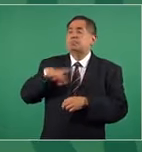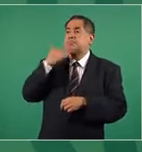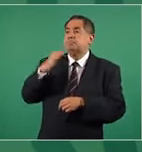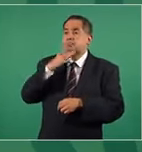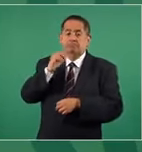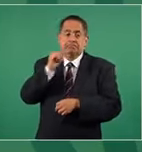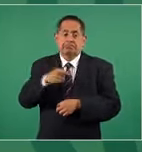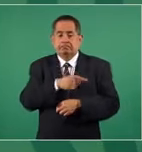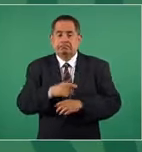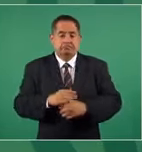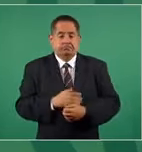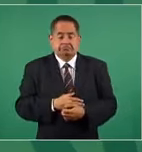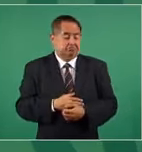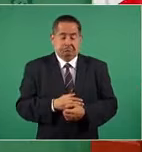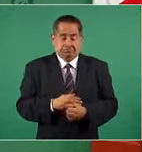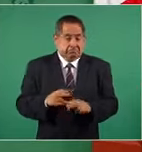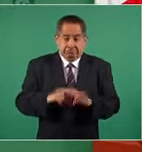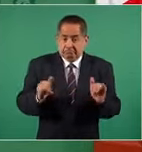Eso sí,